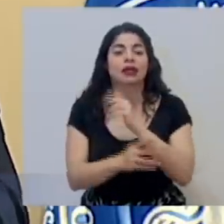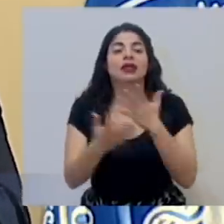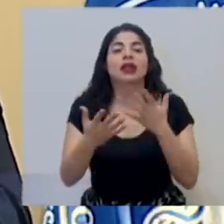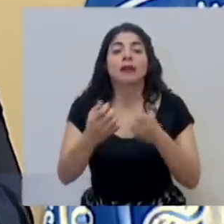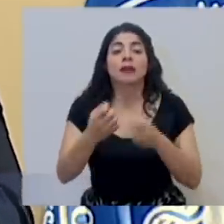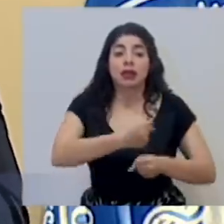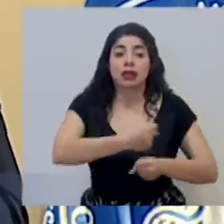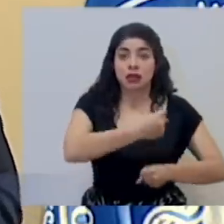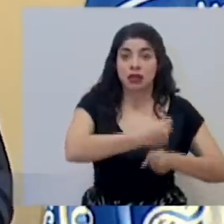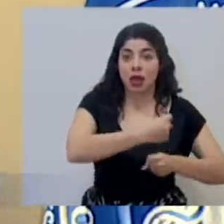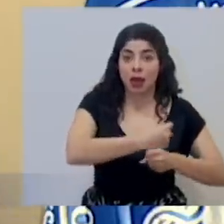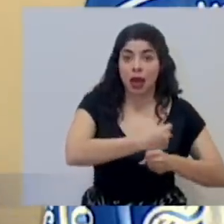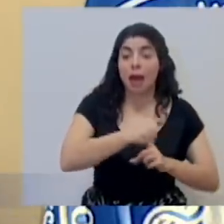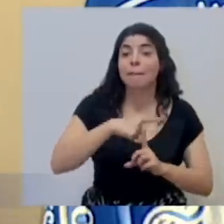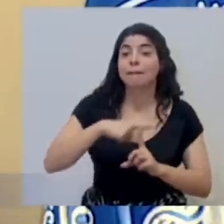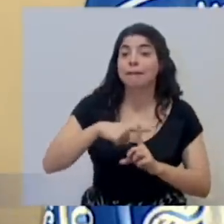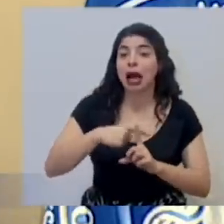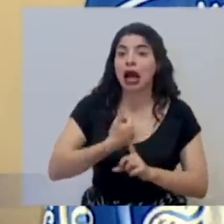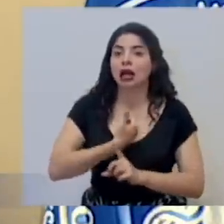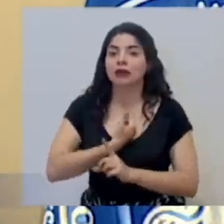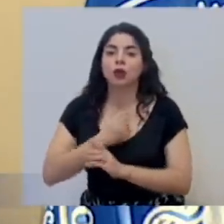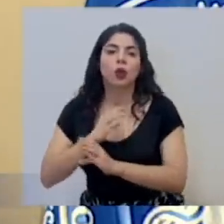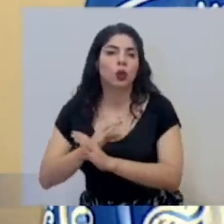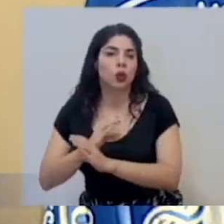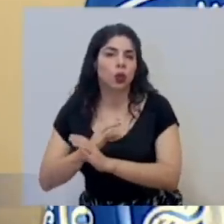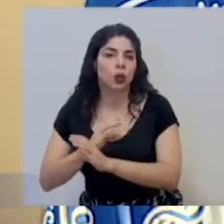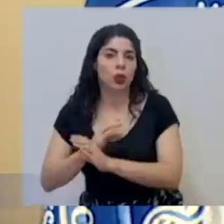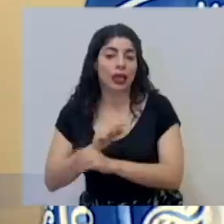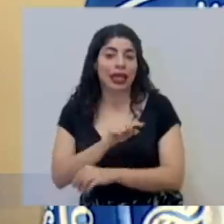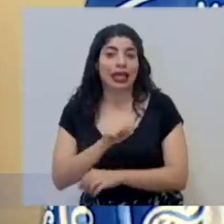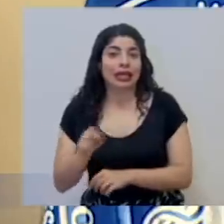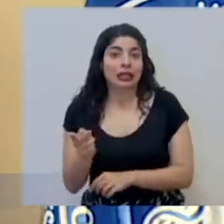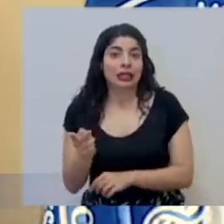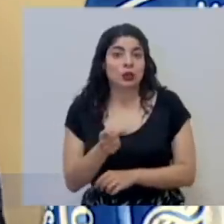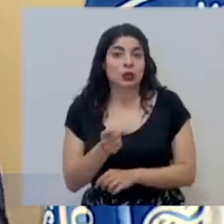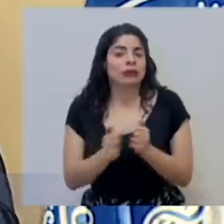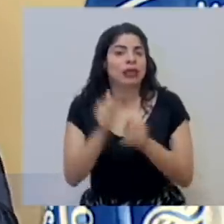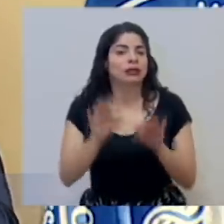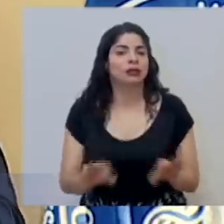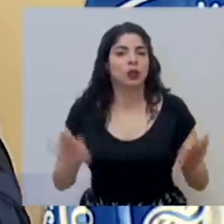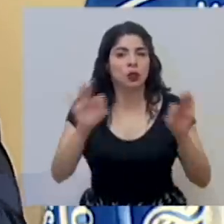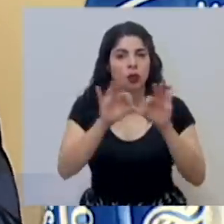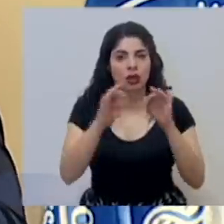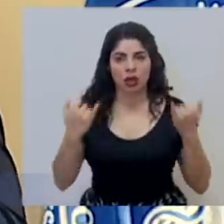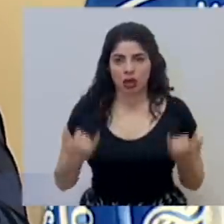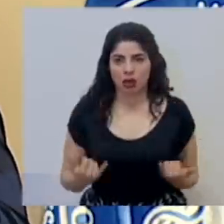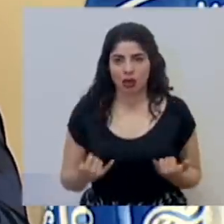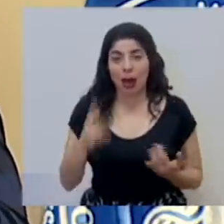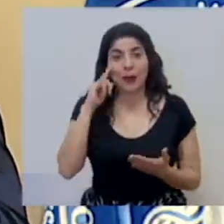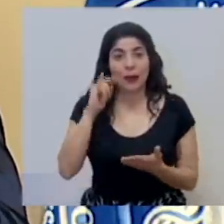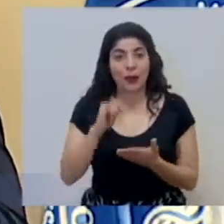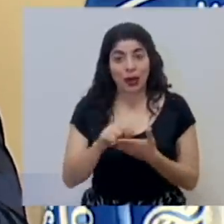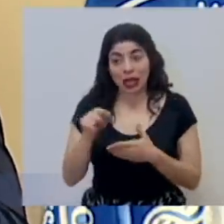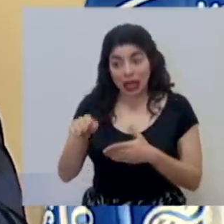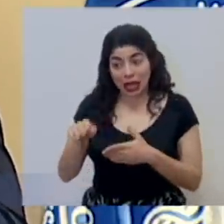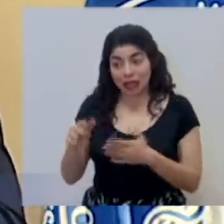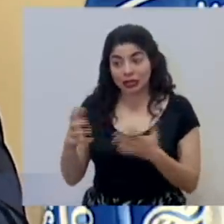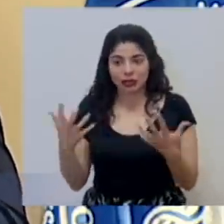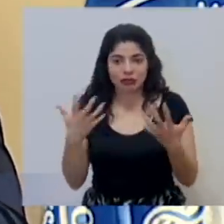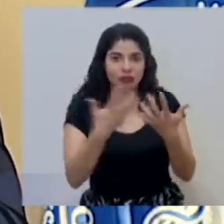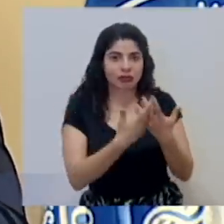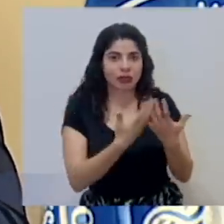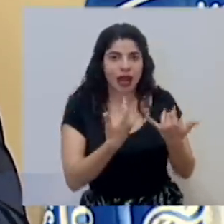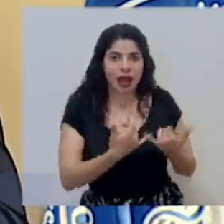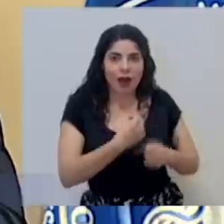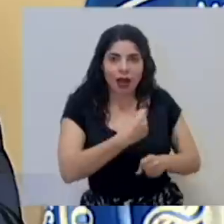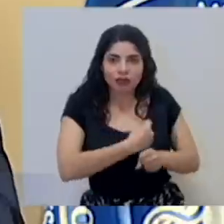trabajar y cuidarse. Eso es lo más importante ahora. Por eso es congruente con lo que estamos haciendo